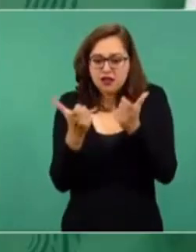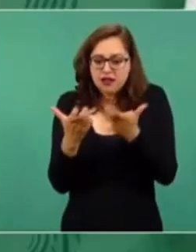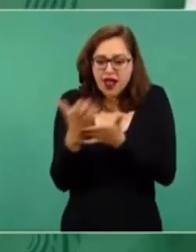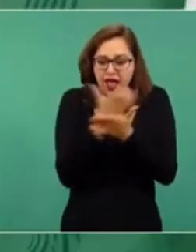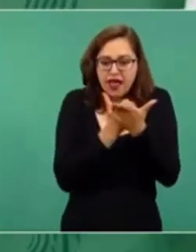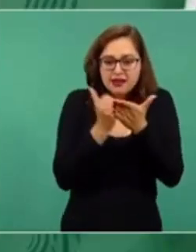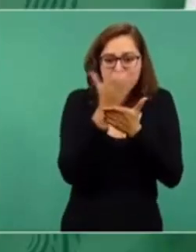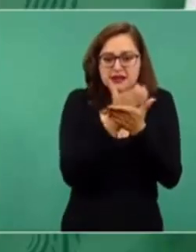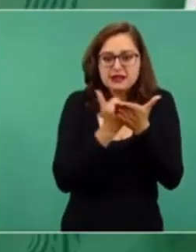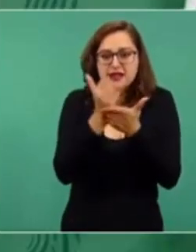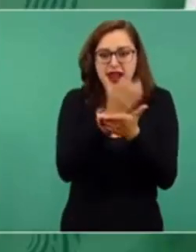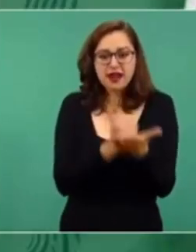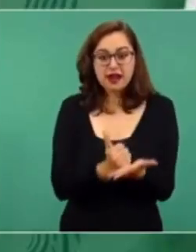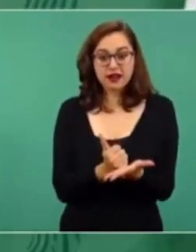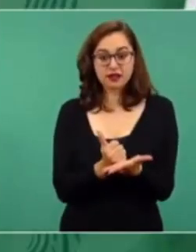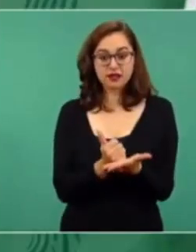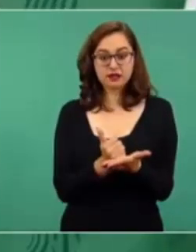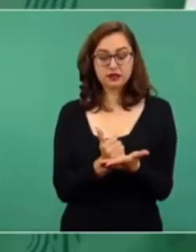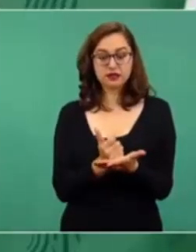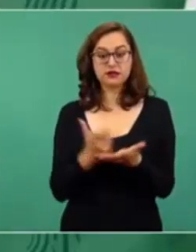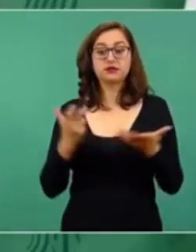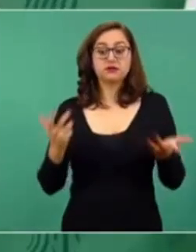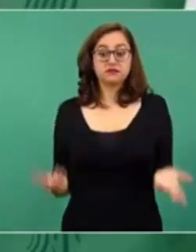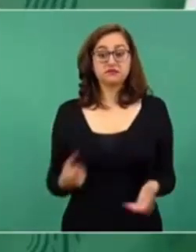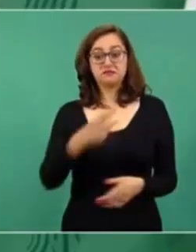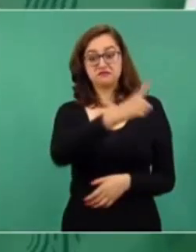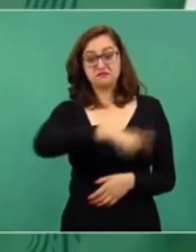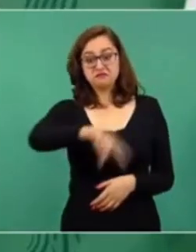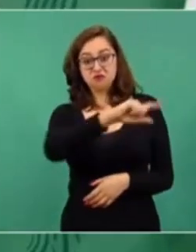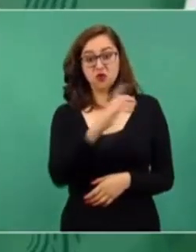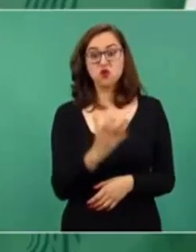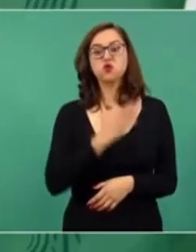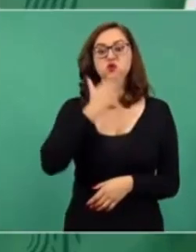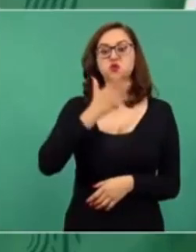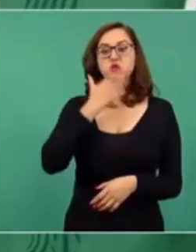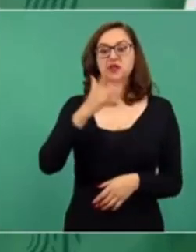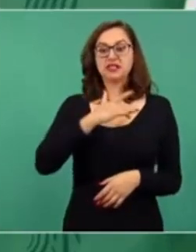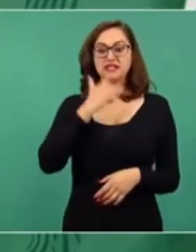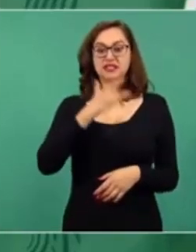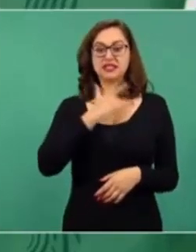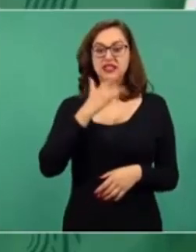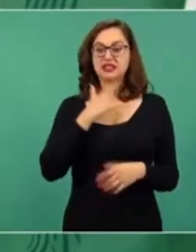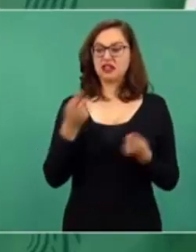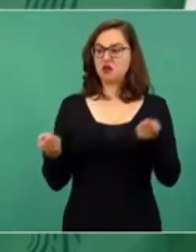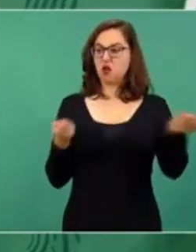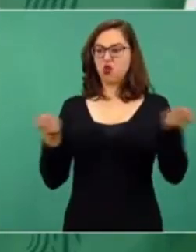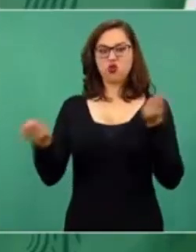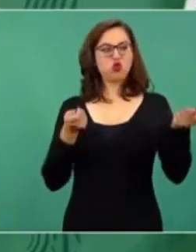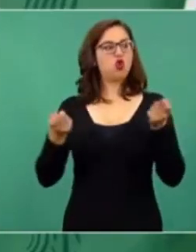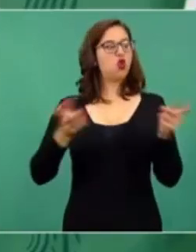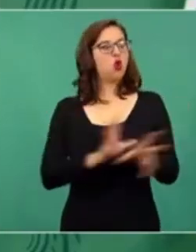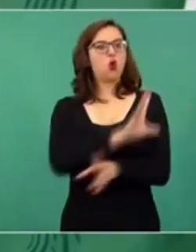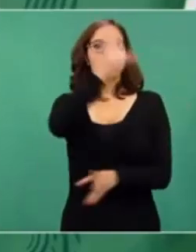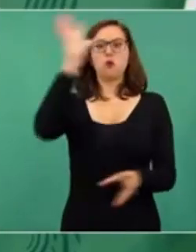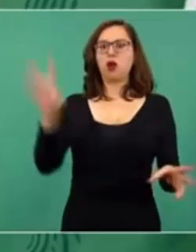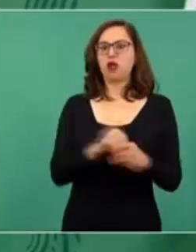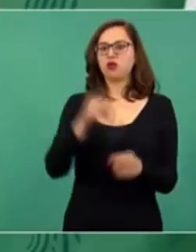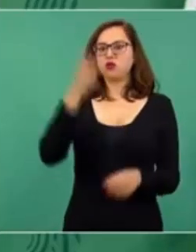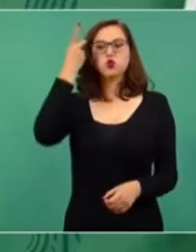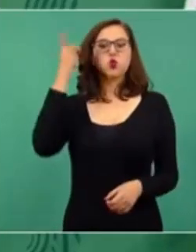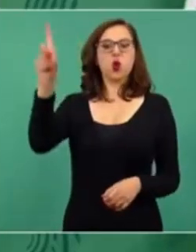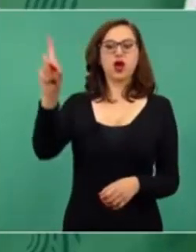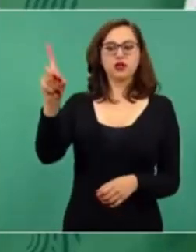Entonces, se sentían los dueños y como